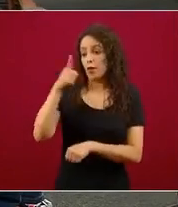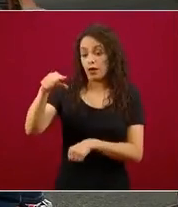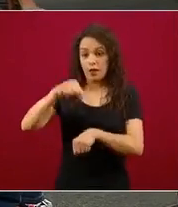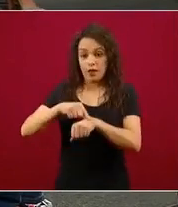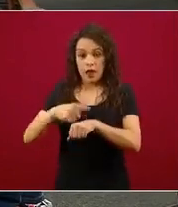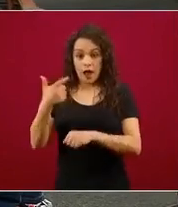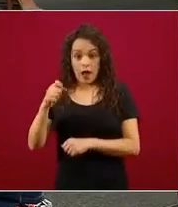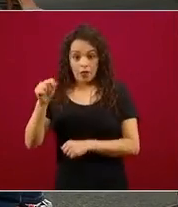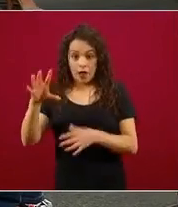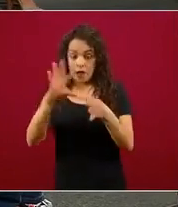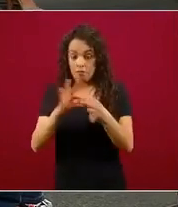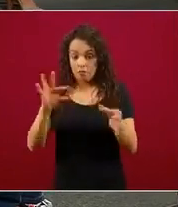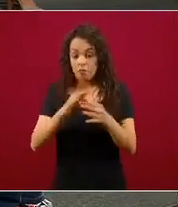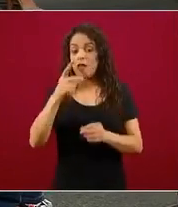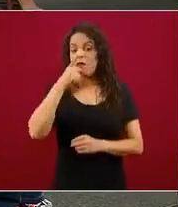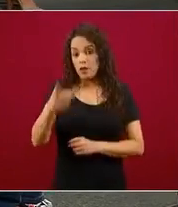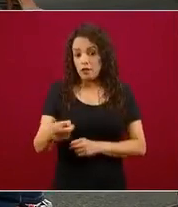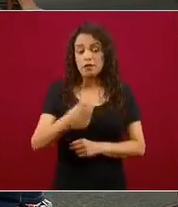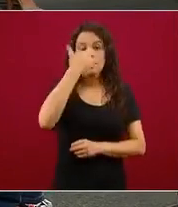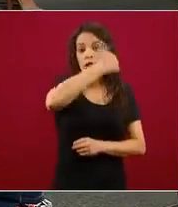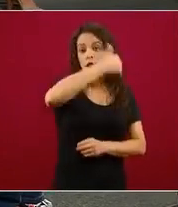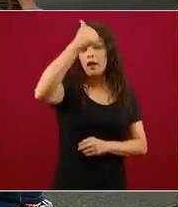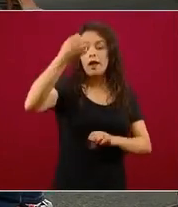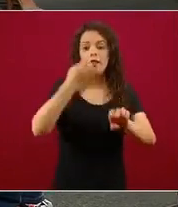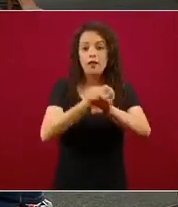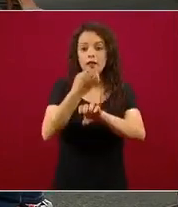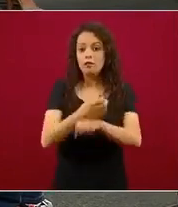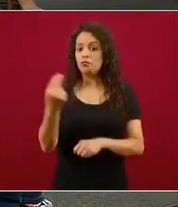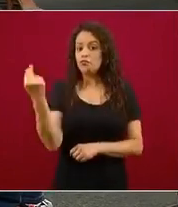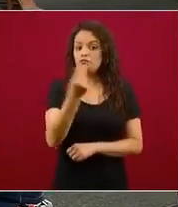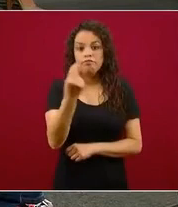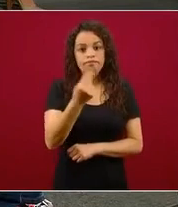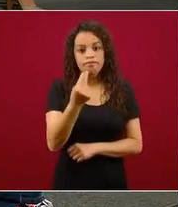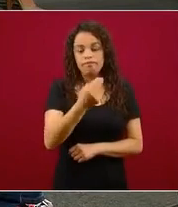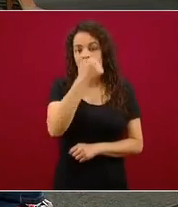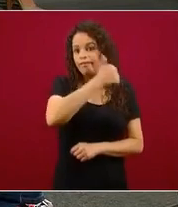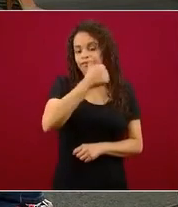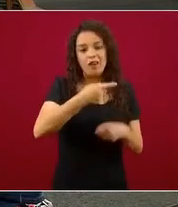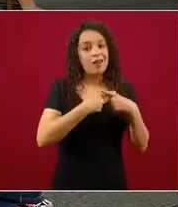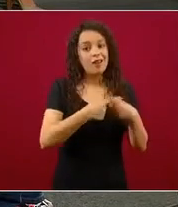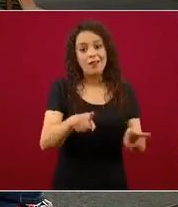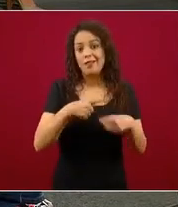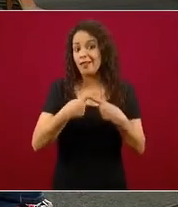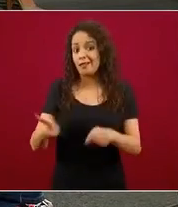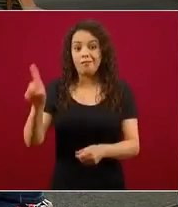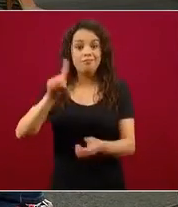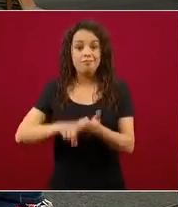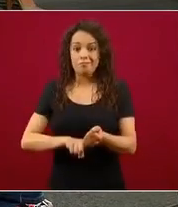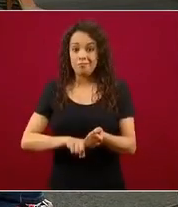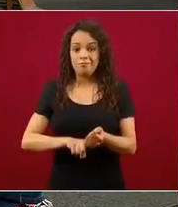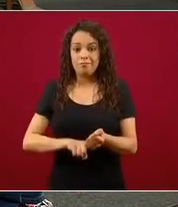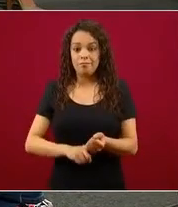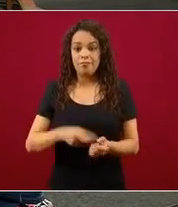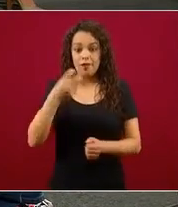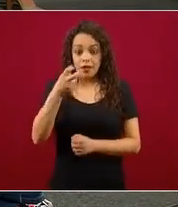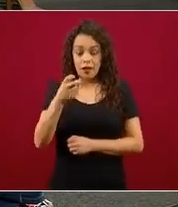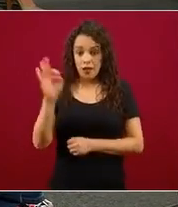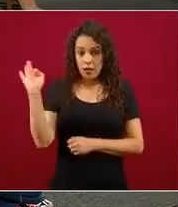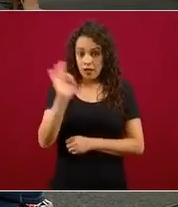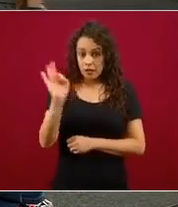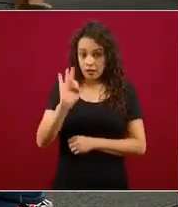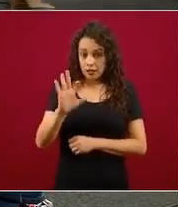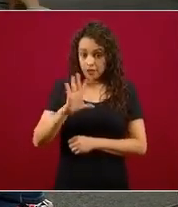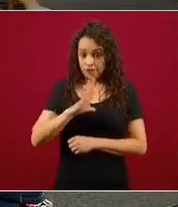tiene unas necesidades diferentes y no sé si de pronto eso pudiera interferir en